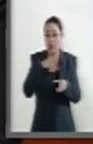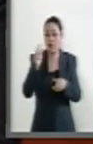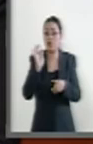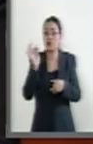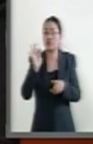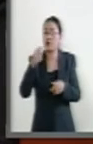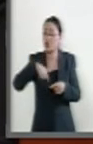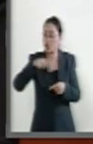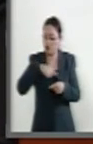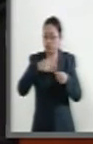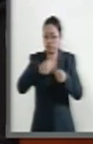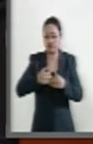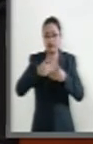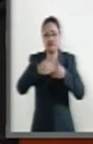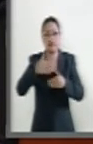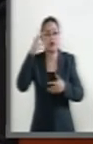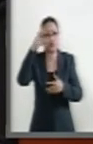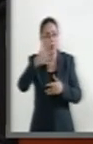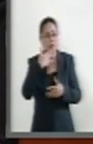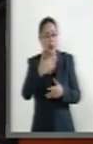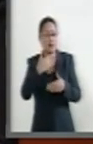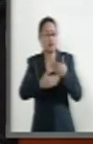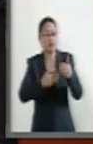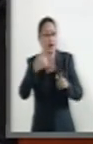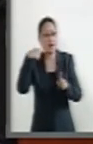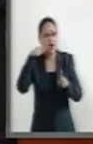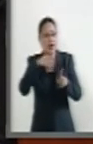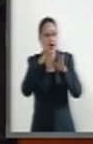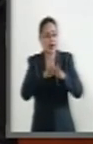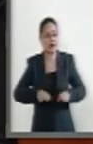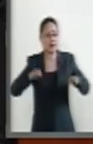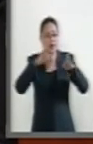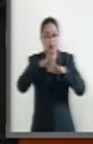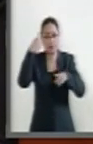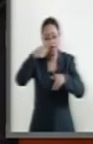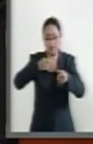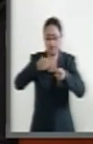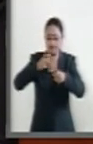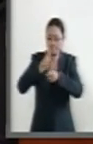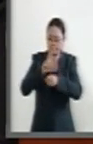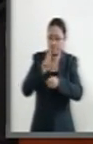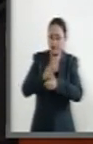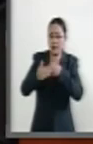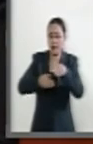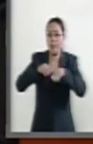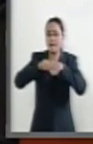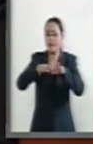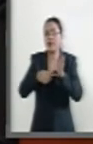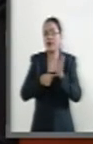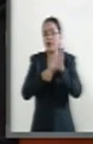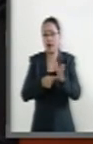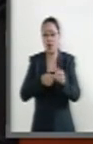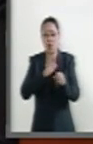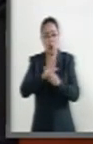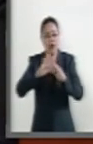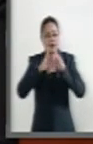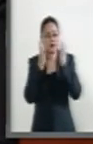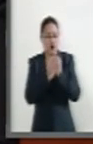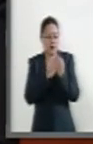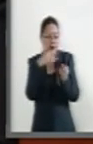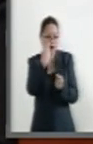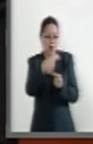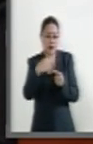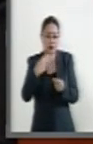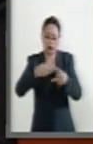que se consolidará como elemental en normar, vigilar y promover las clasificaciones